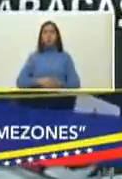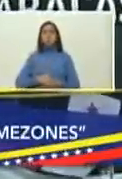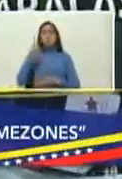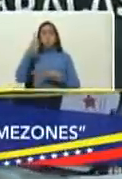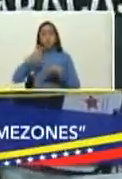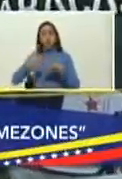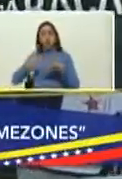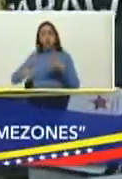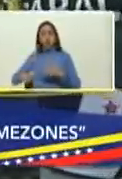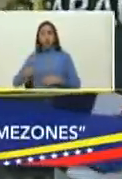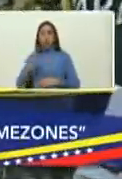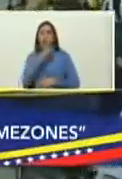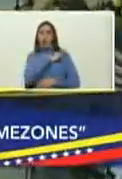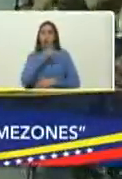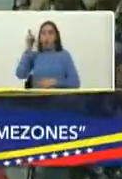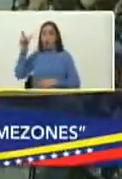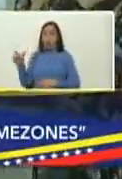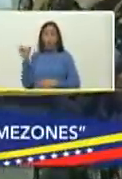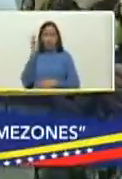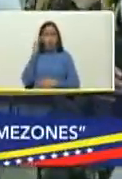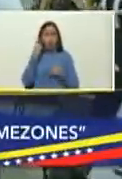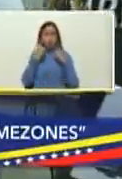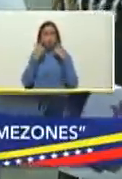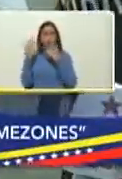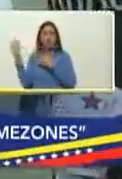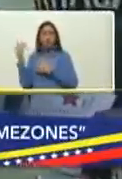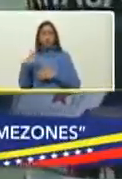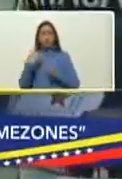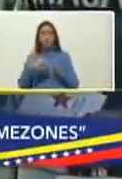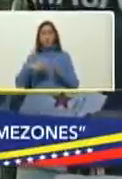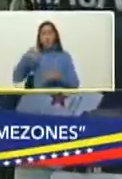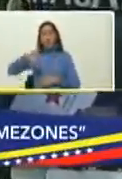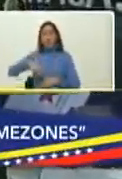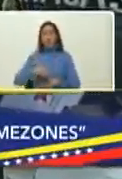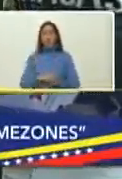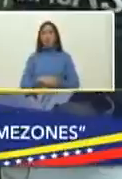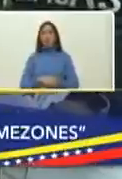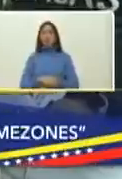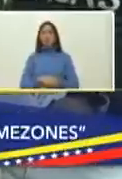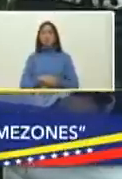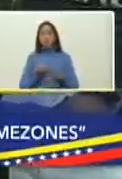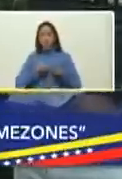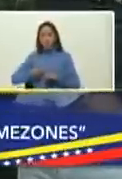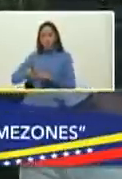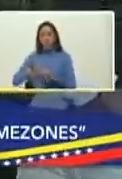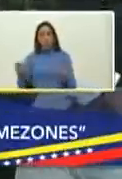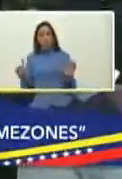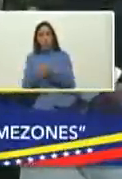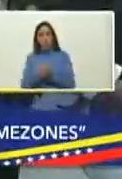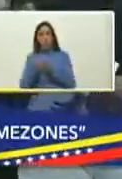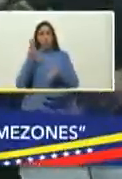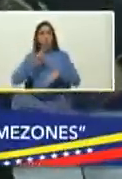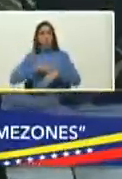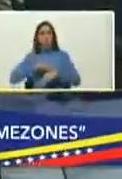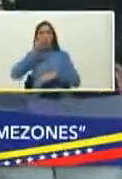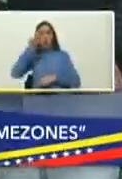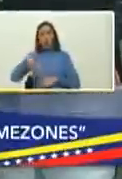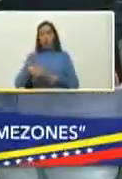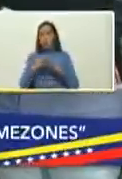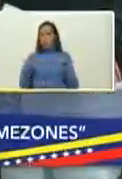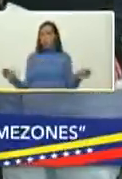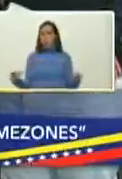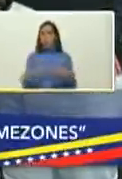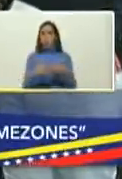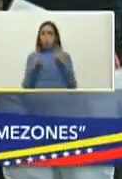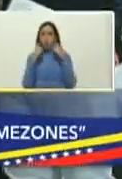que es la directora del ASIC parroquia El Recreo Pinto Salina II el compañero Eri la doctora Gloria todo este grupo